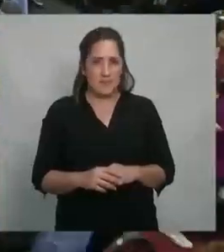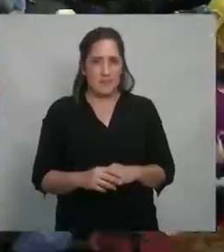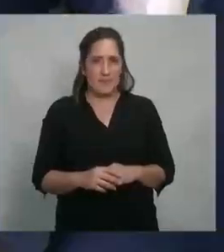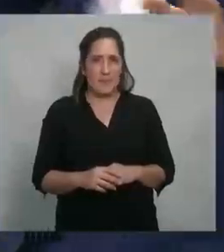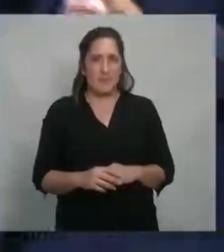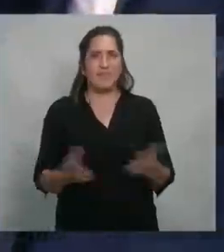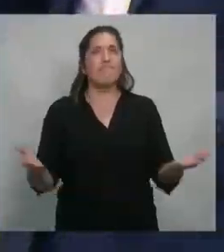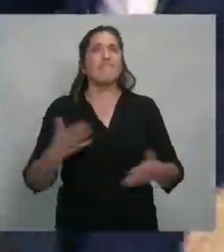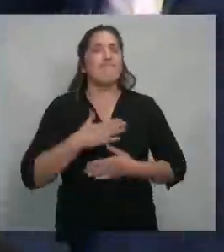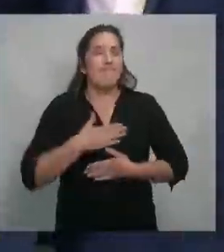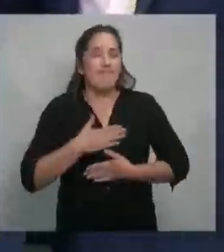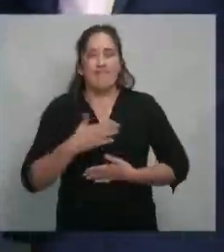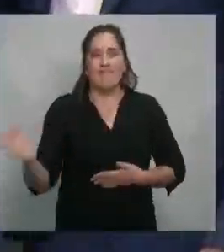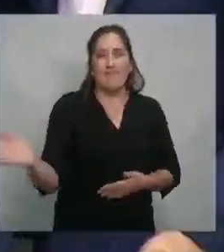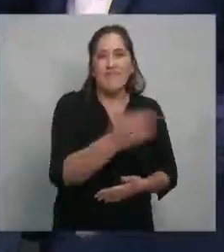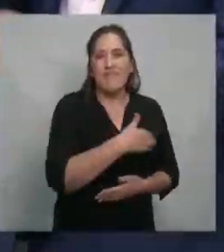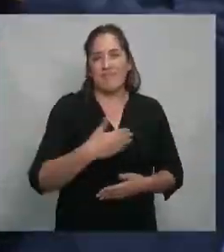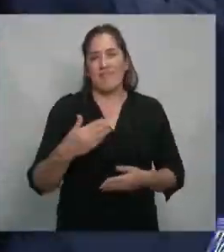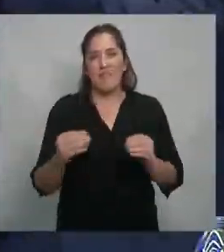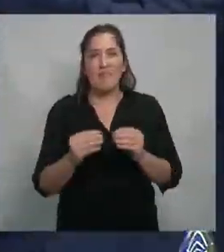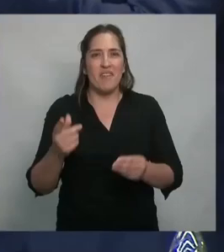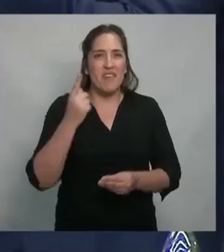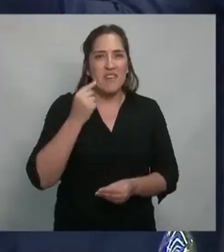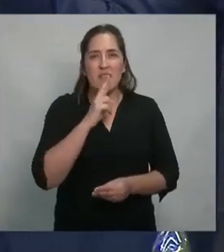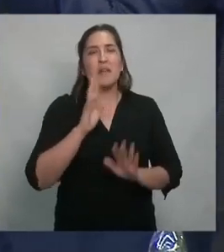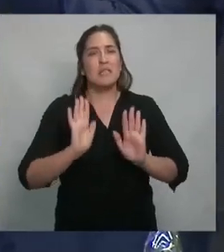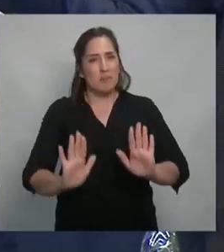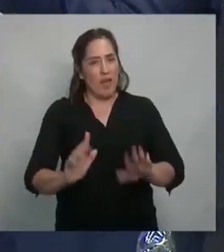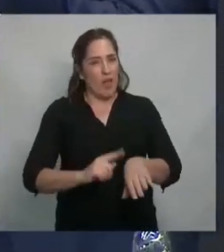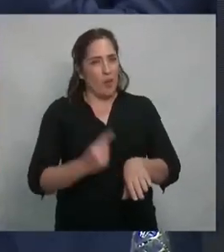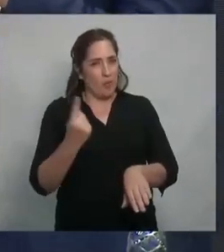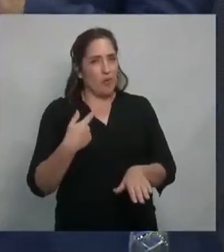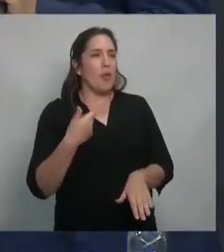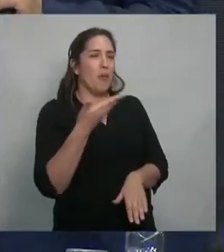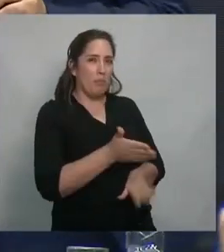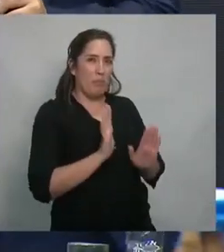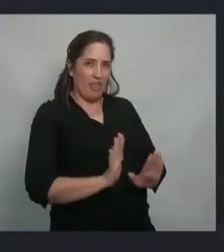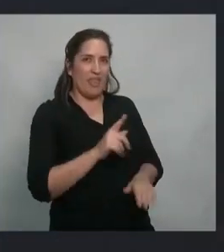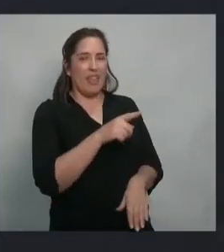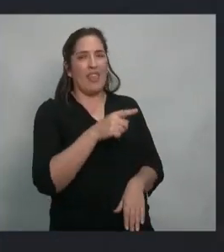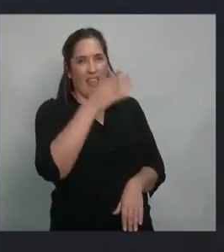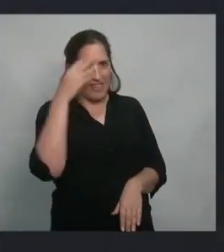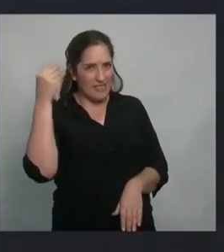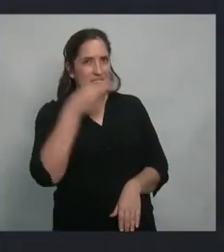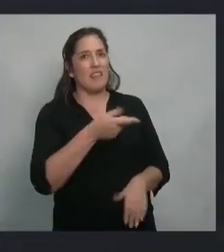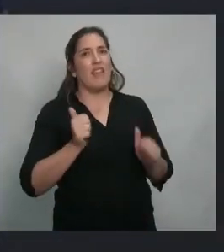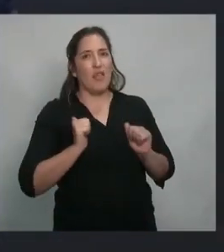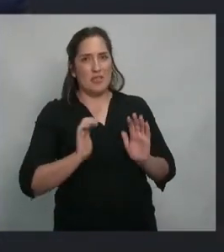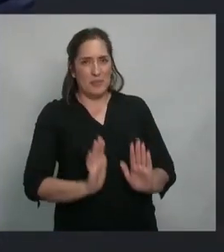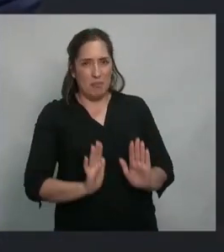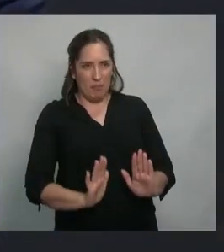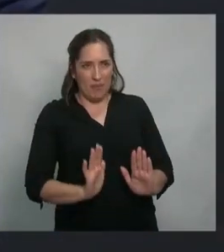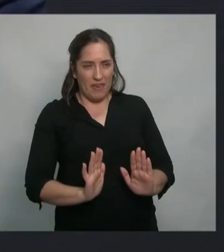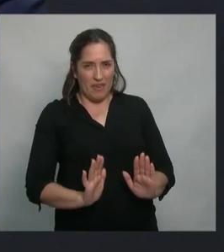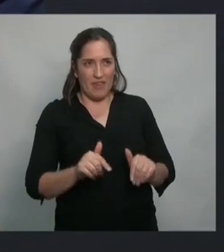Queridos compañeros y compañeras, vamos a esperar un minuto, pedirle a Cristina que nos espere aquí, solo